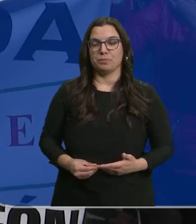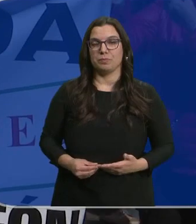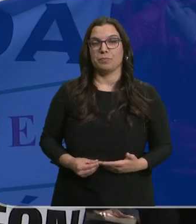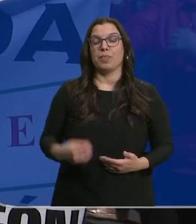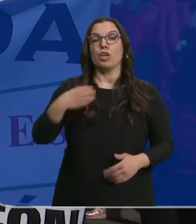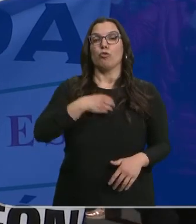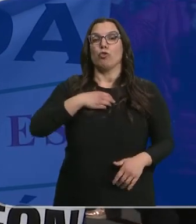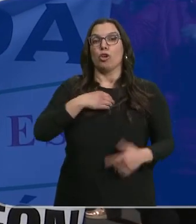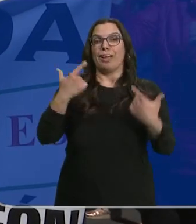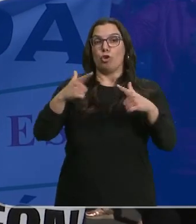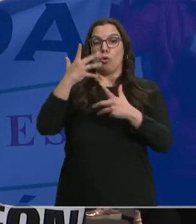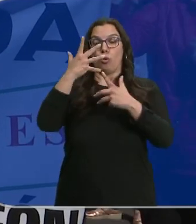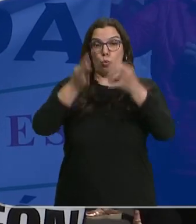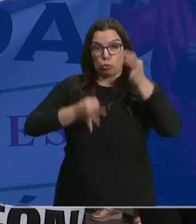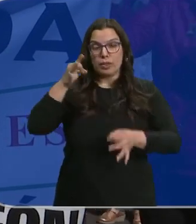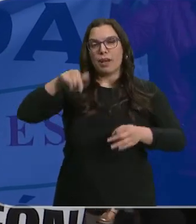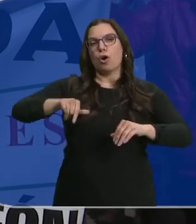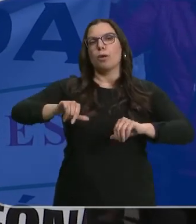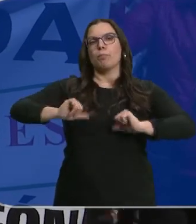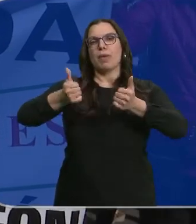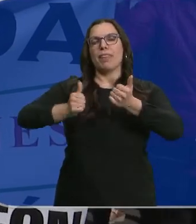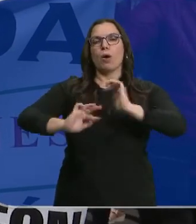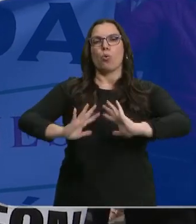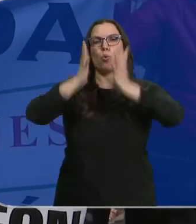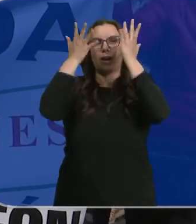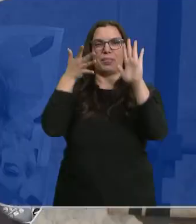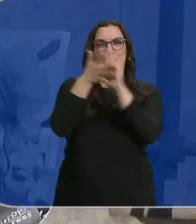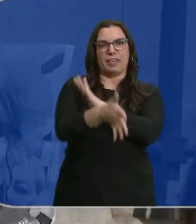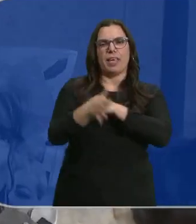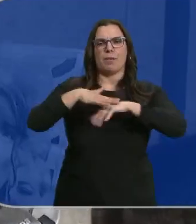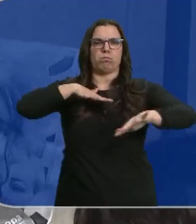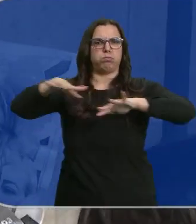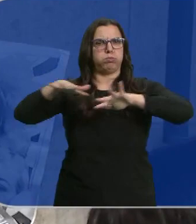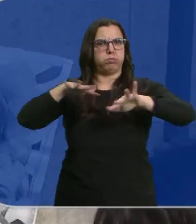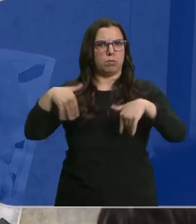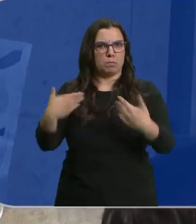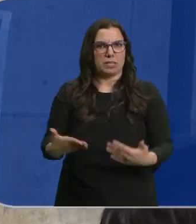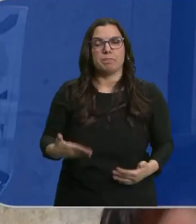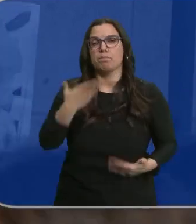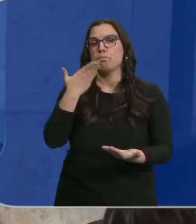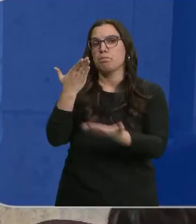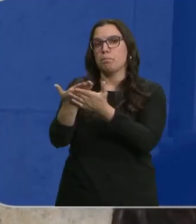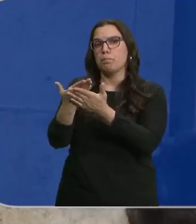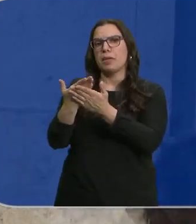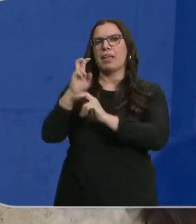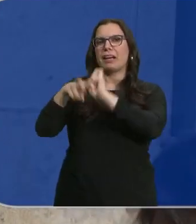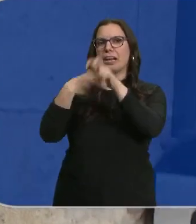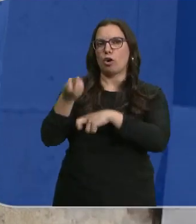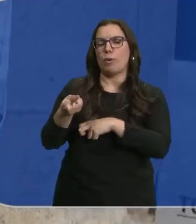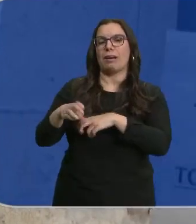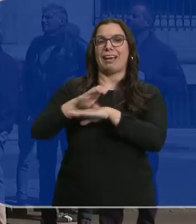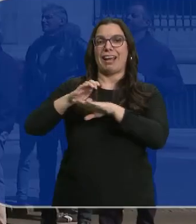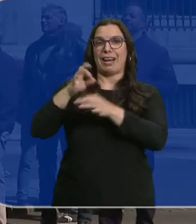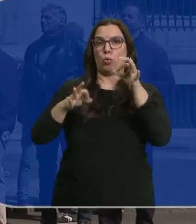Los funcionarios de justicia comienzan hoy una huelga indefinida para intensificar las movilizaciones. Piden una renovación de la